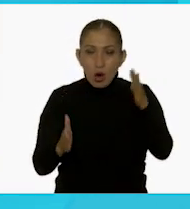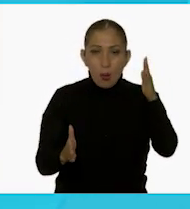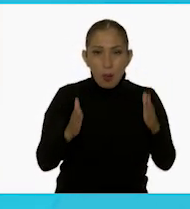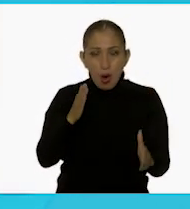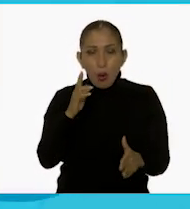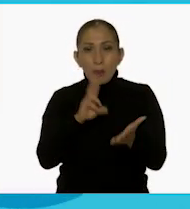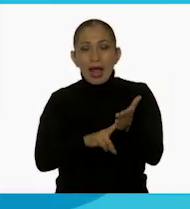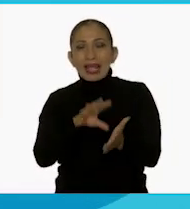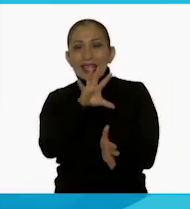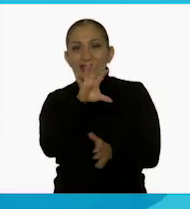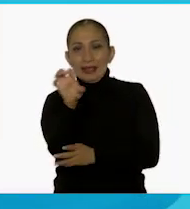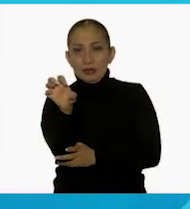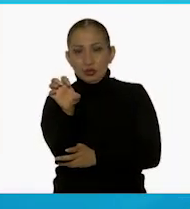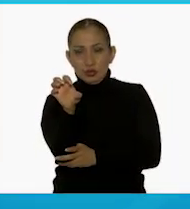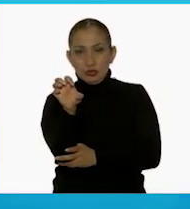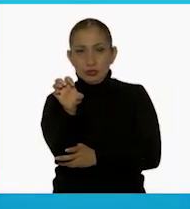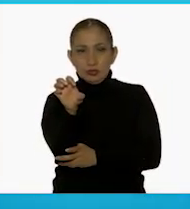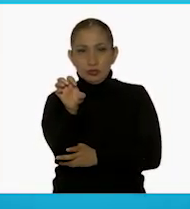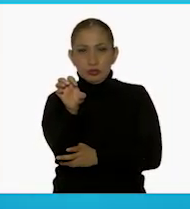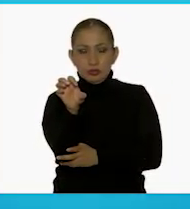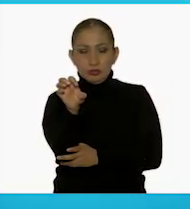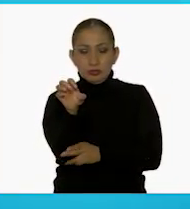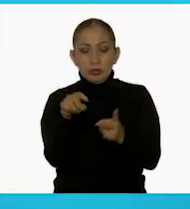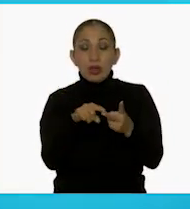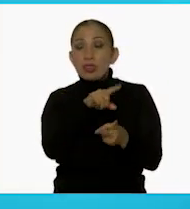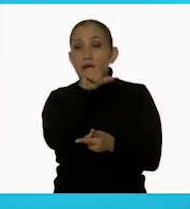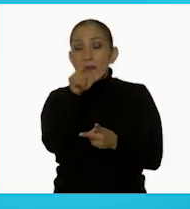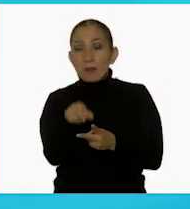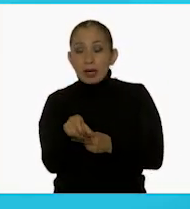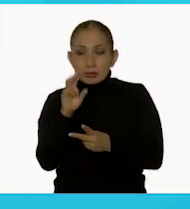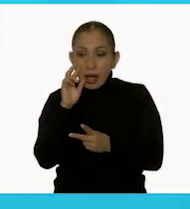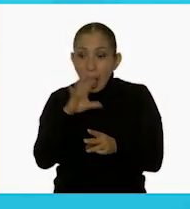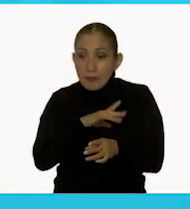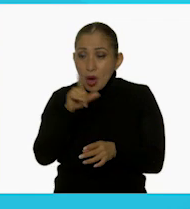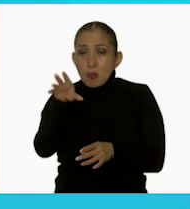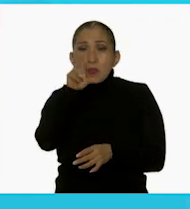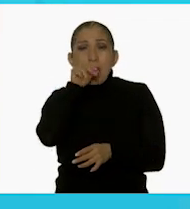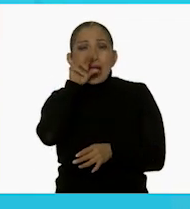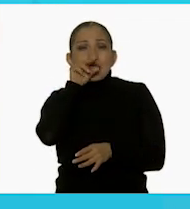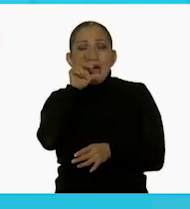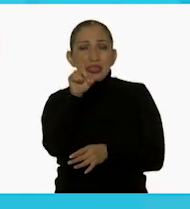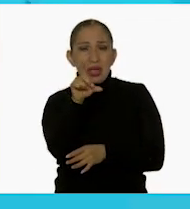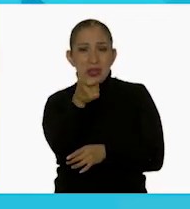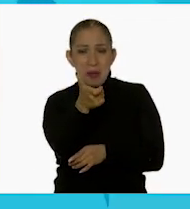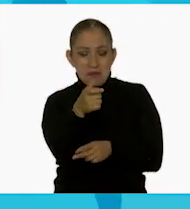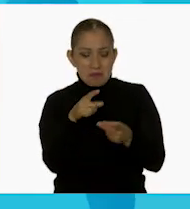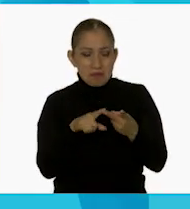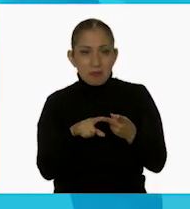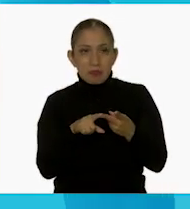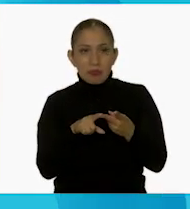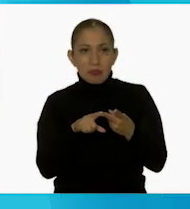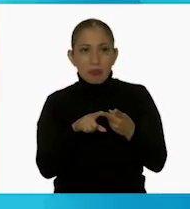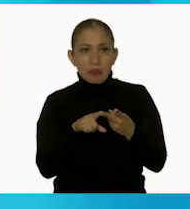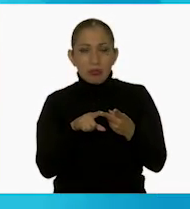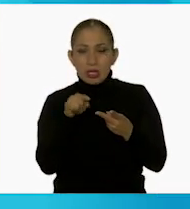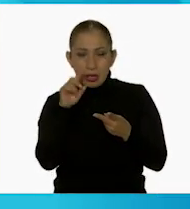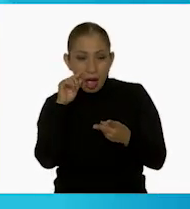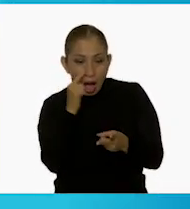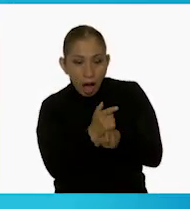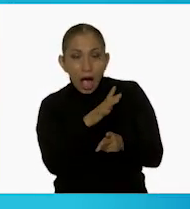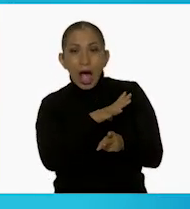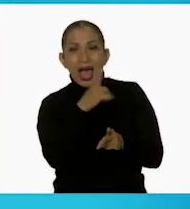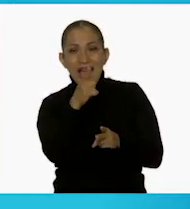cuesta, ¿cuánto? 500. 500. Y después, había un patito de 30. Ajá. Y